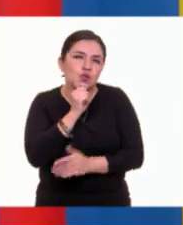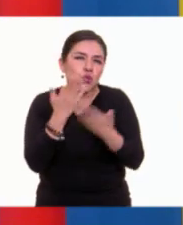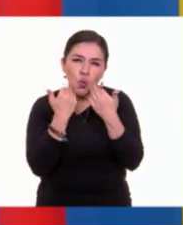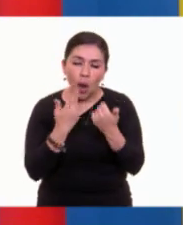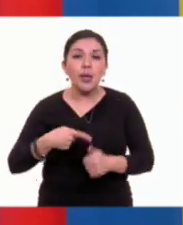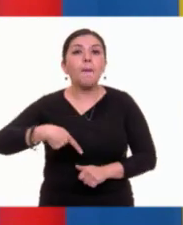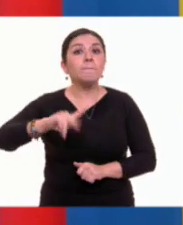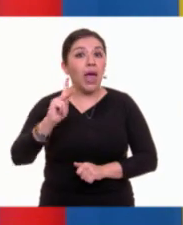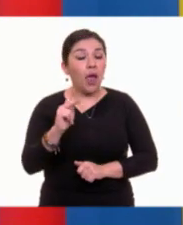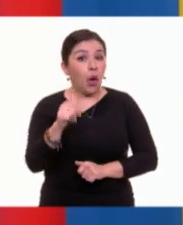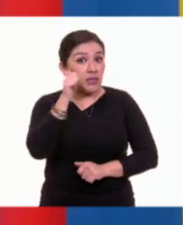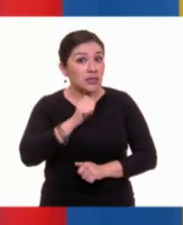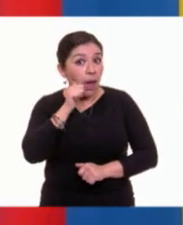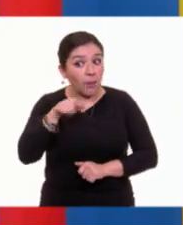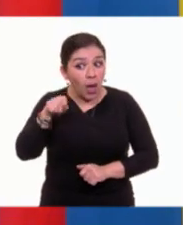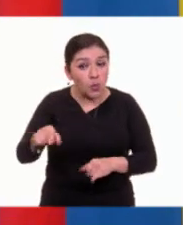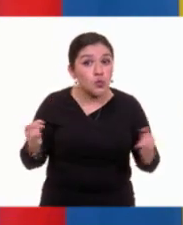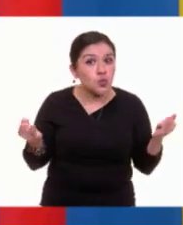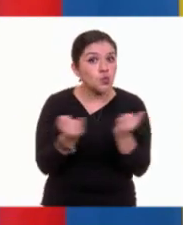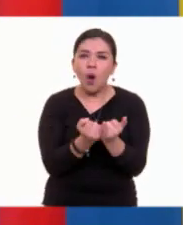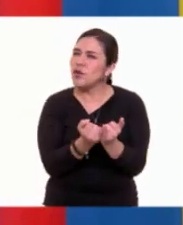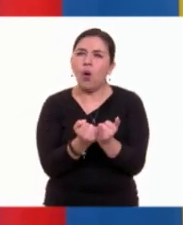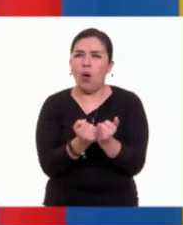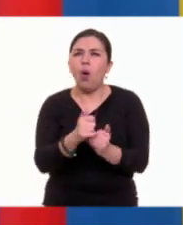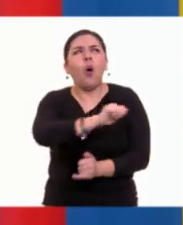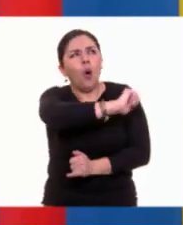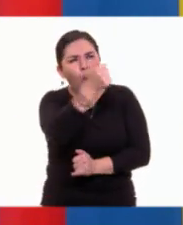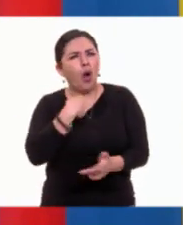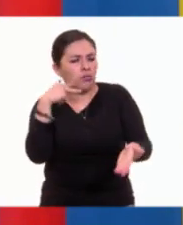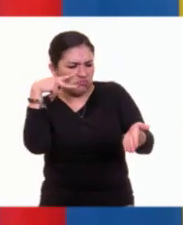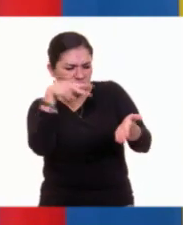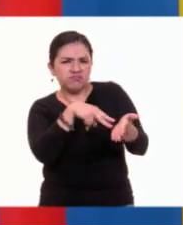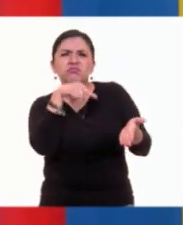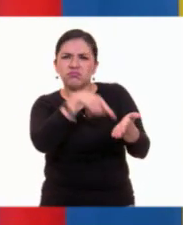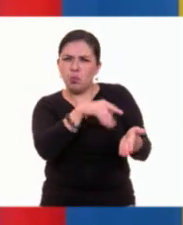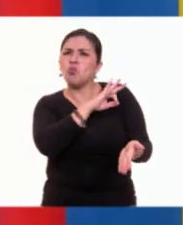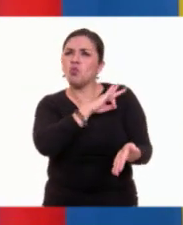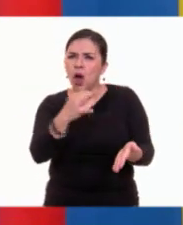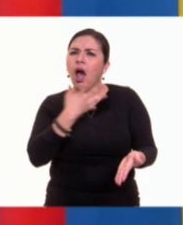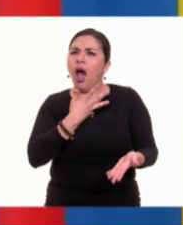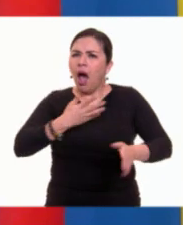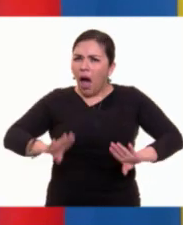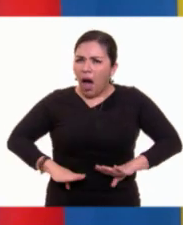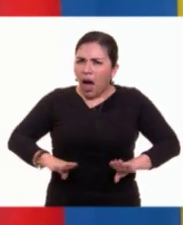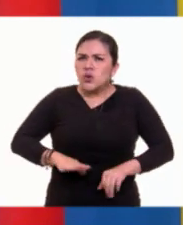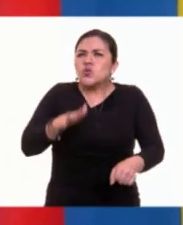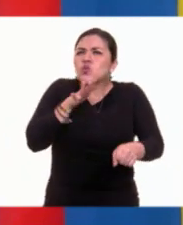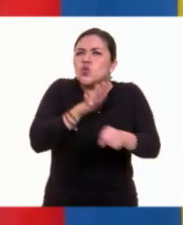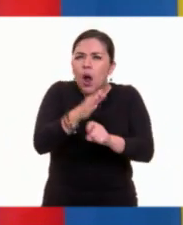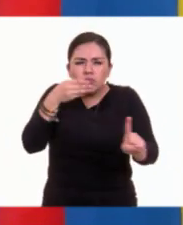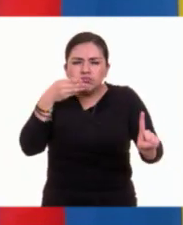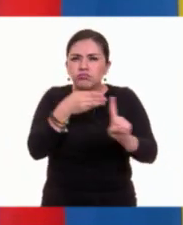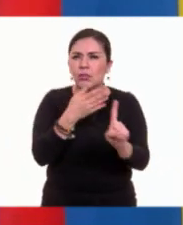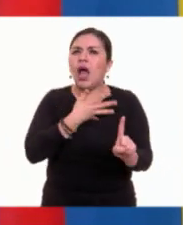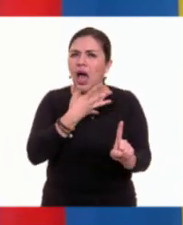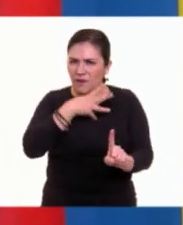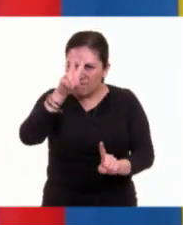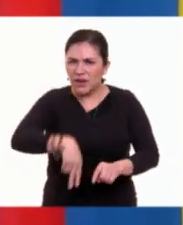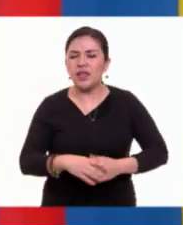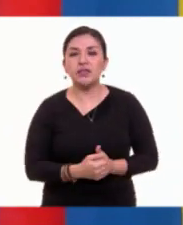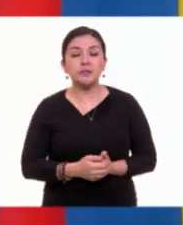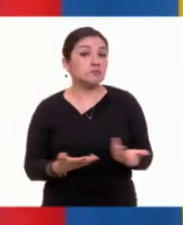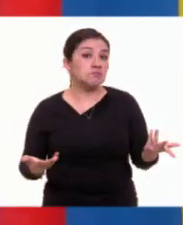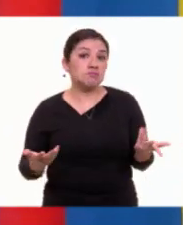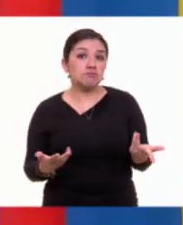sé que no siempre es así, porque he leído poemas donde es posible observar características específicas de ellos. ¿No?